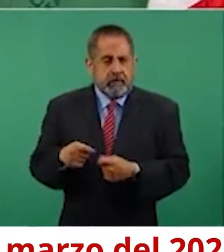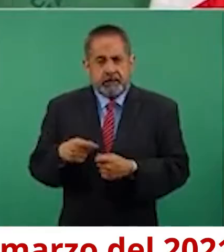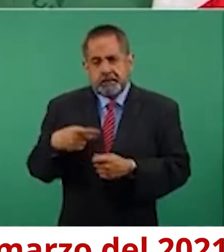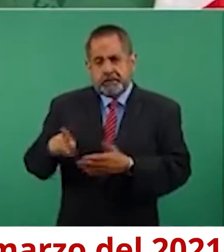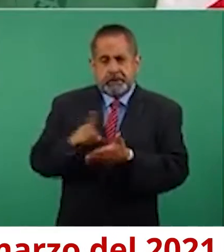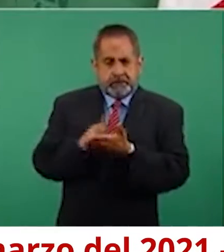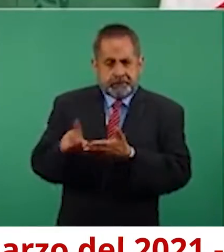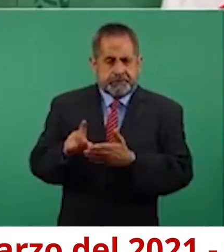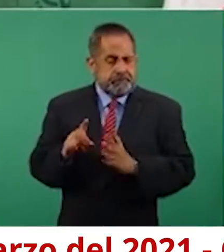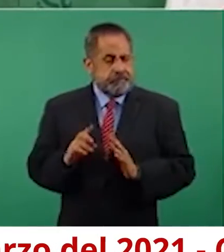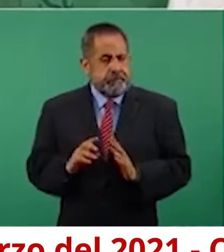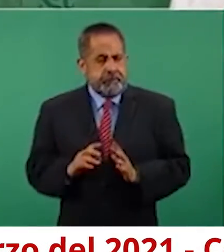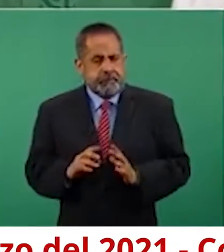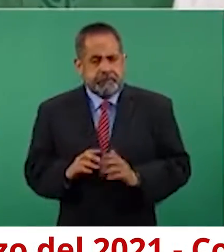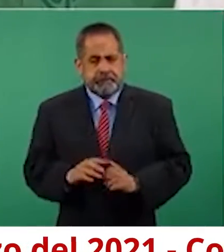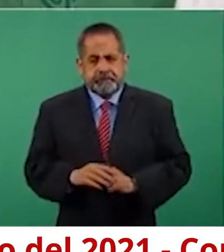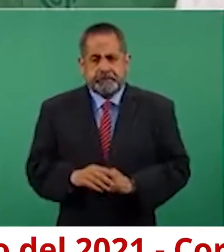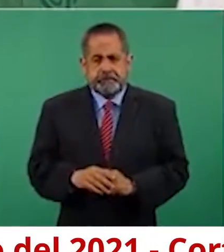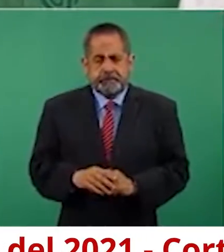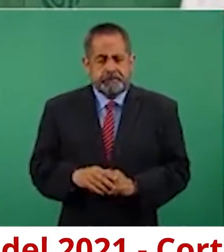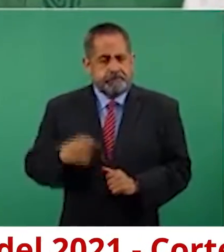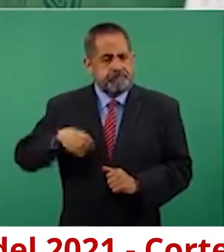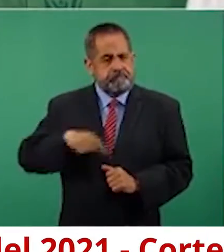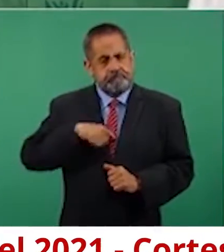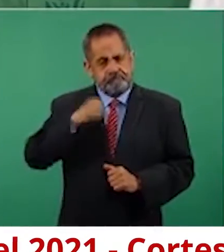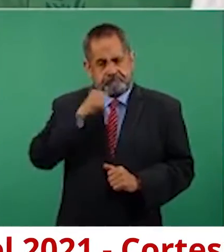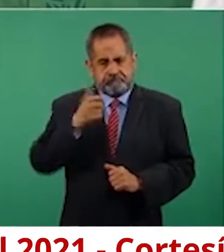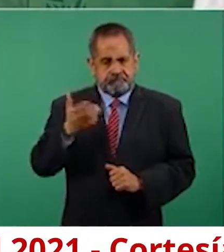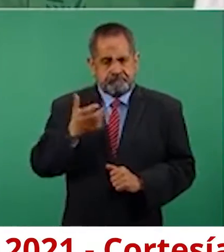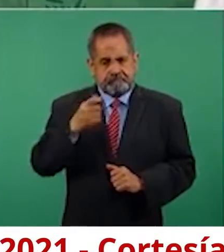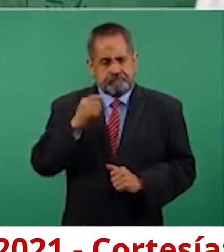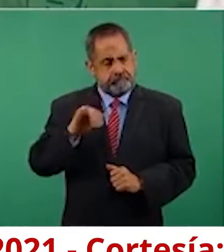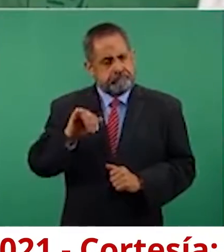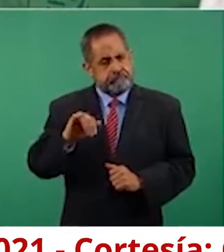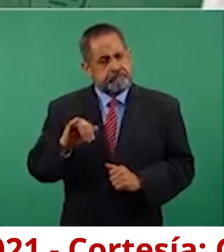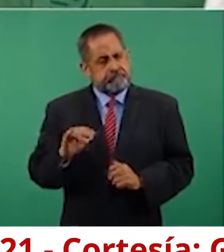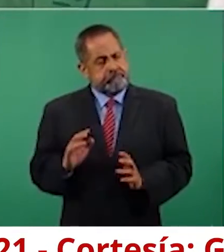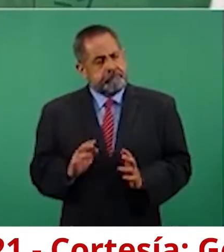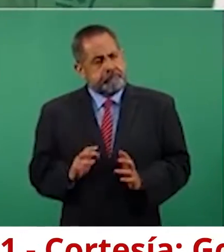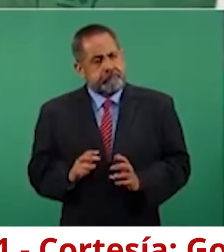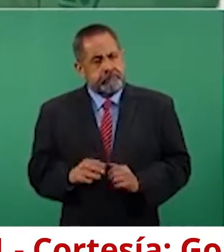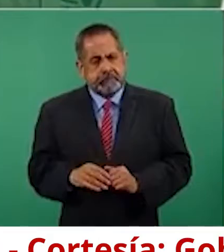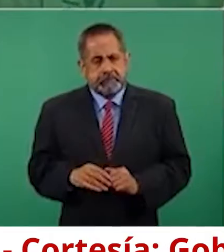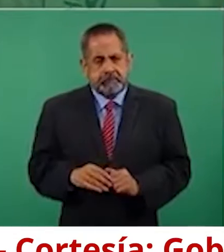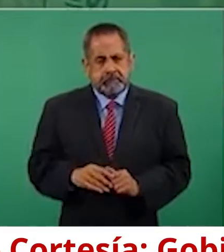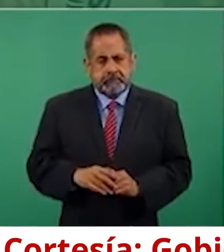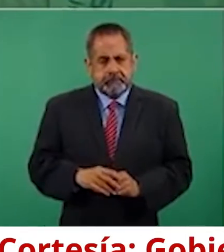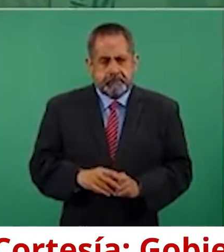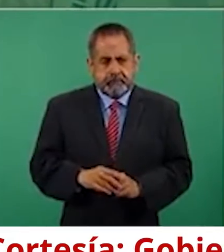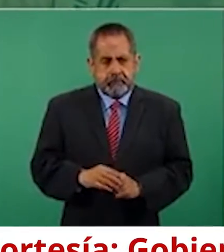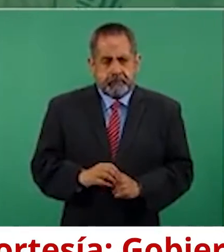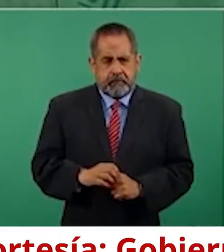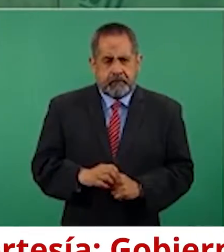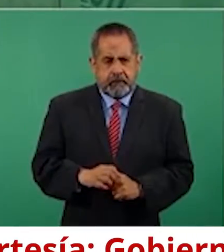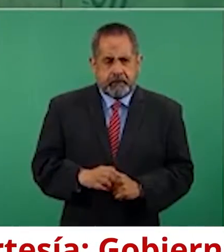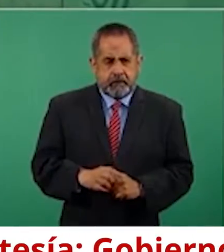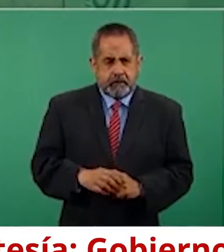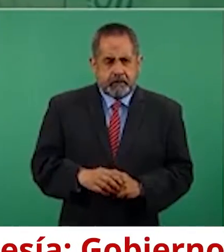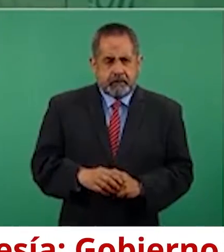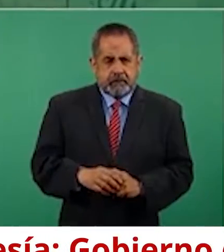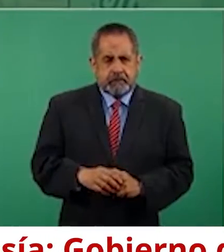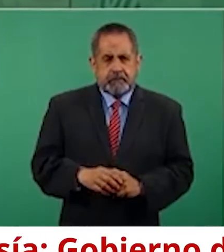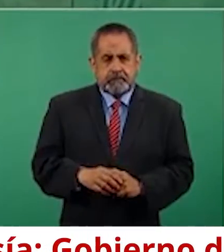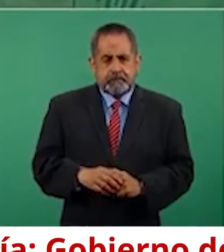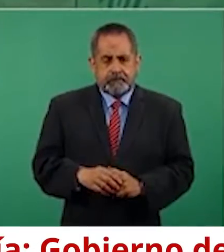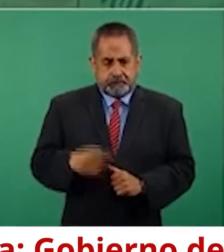derechos, lo hacemos para